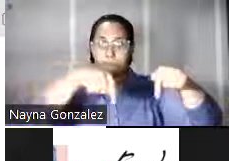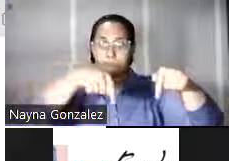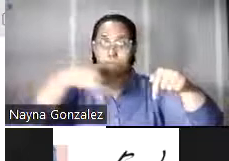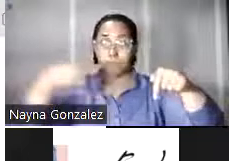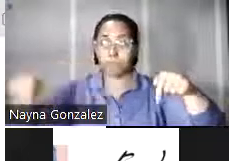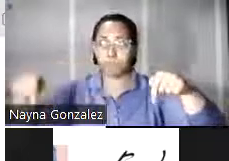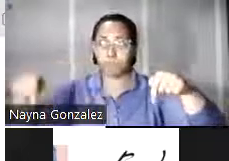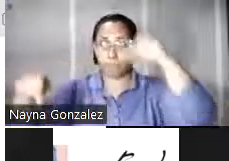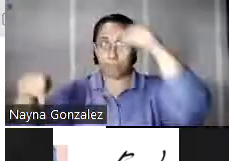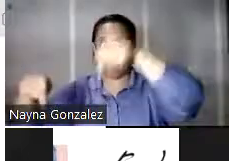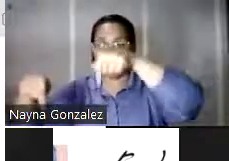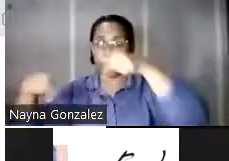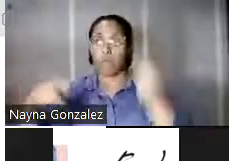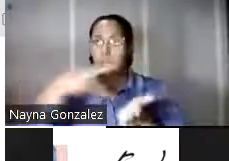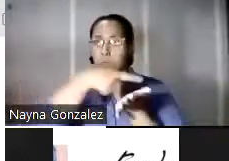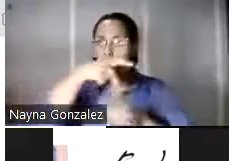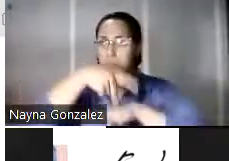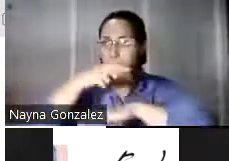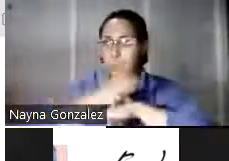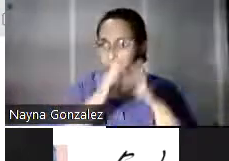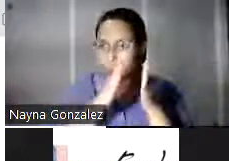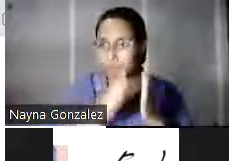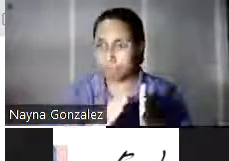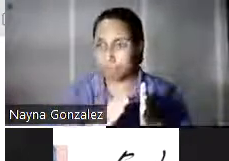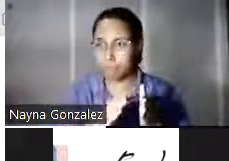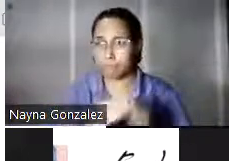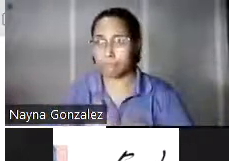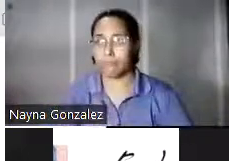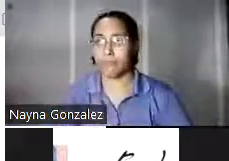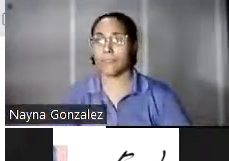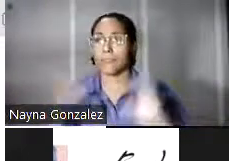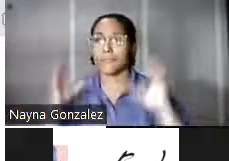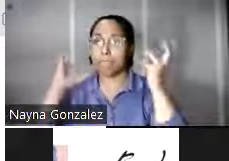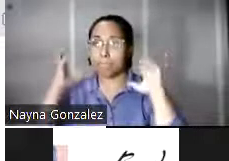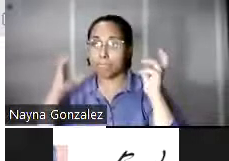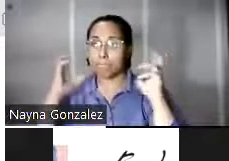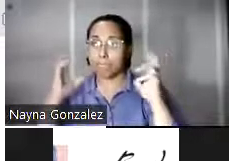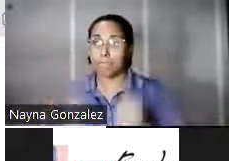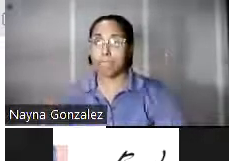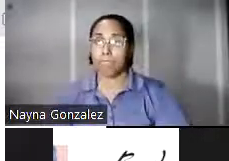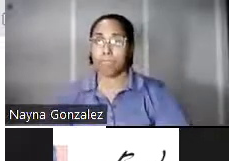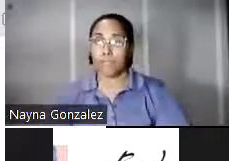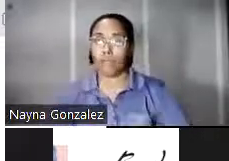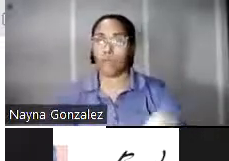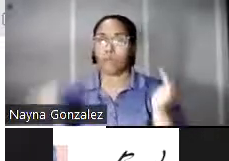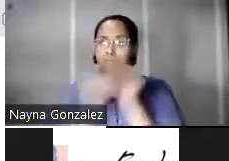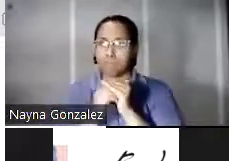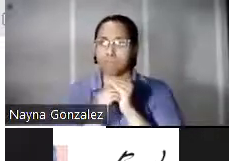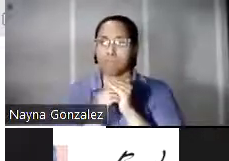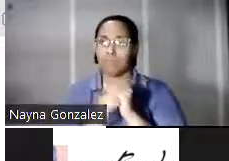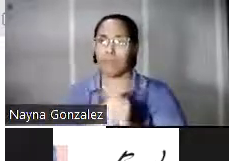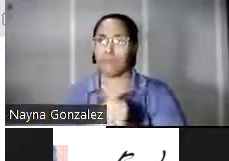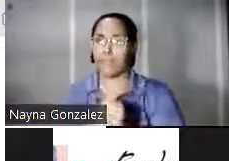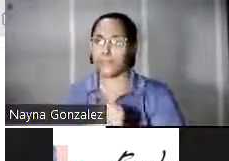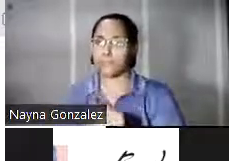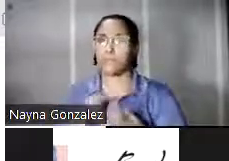y la diáspora puertorriqueña. La radio se revitalizó al ocupar un